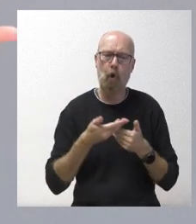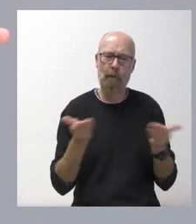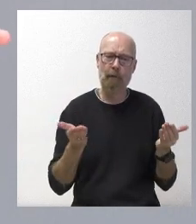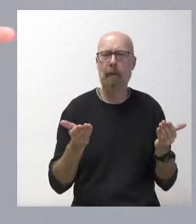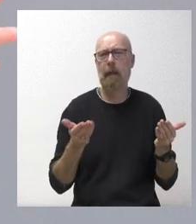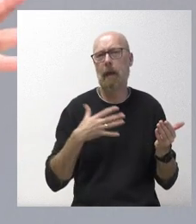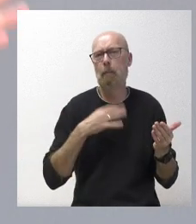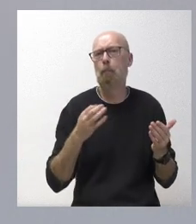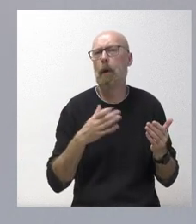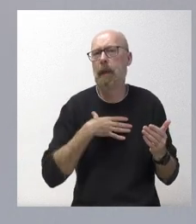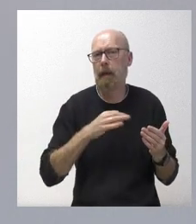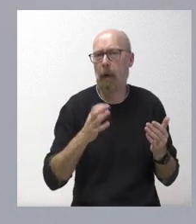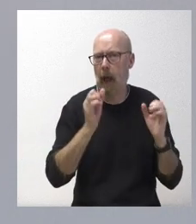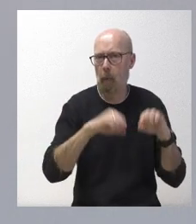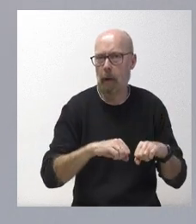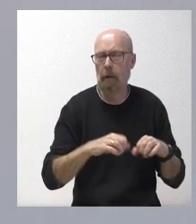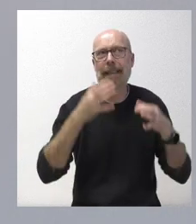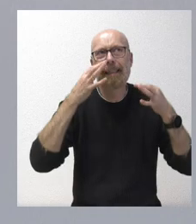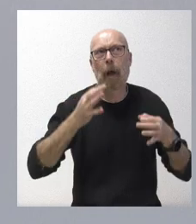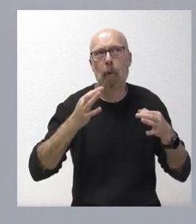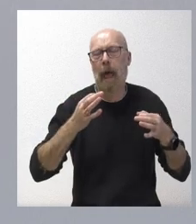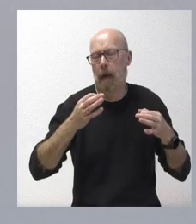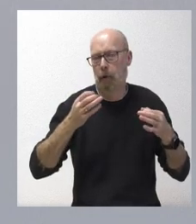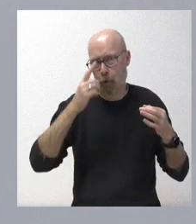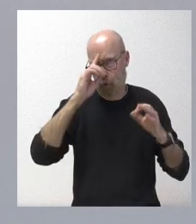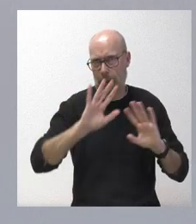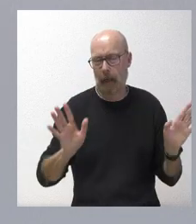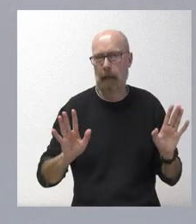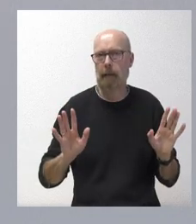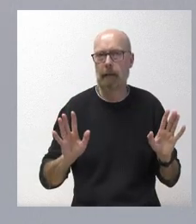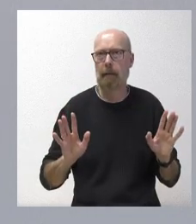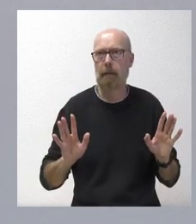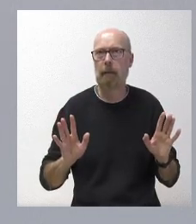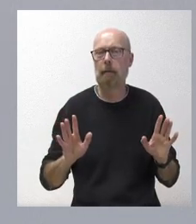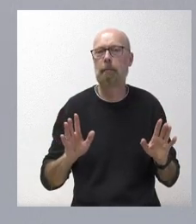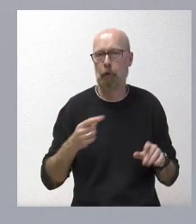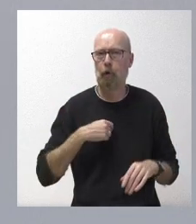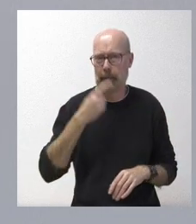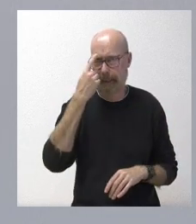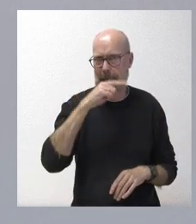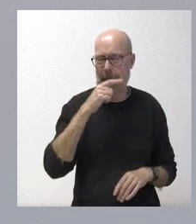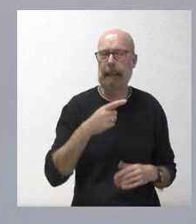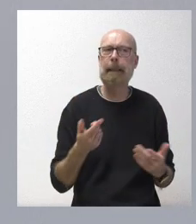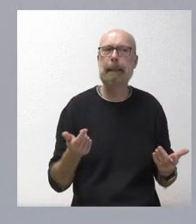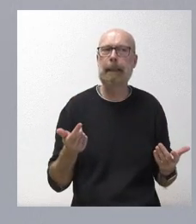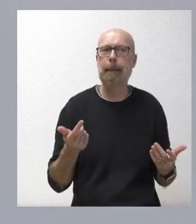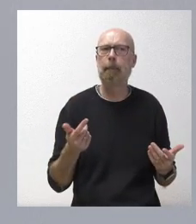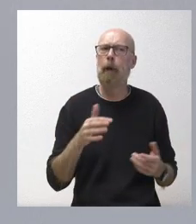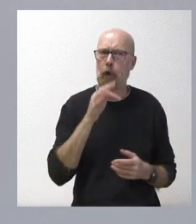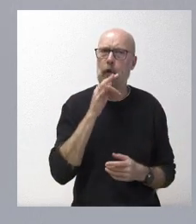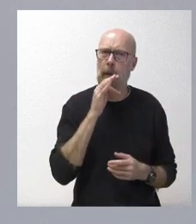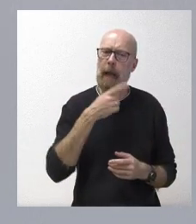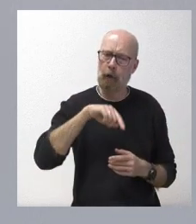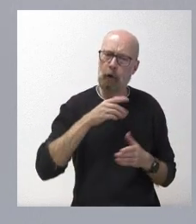No tengo la seguridad de que sea así. Y, por tanto, soy consciente de que nos queda a todos un camino.